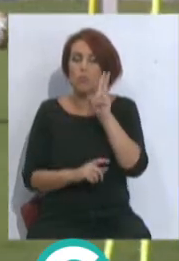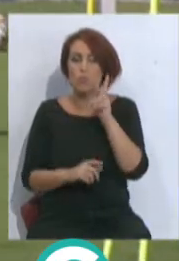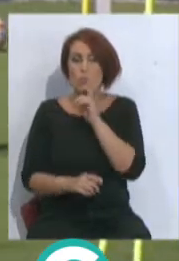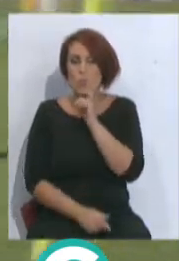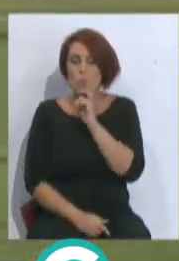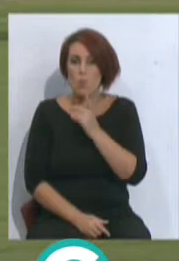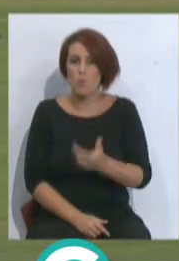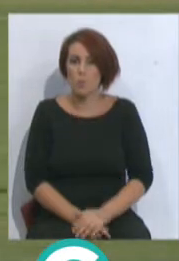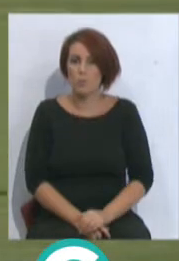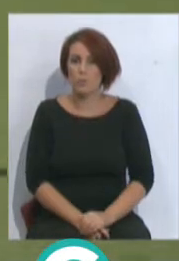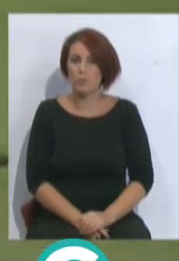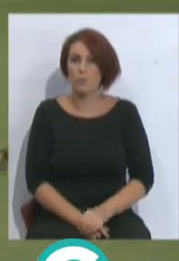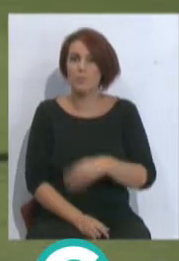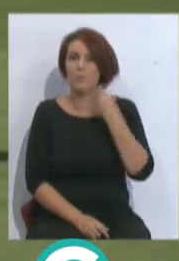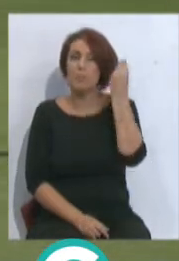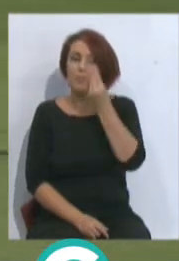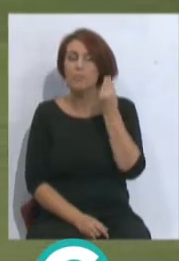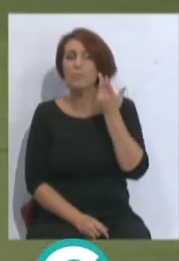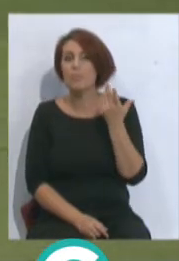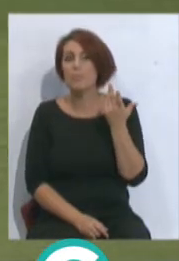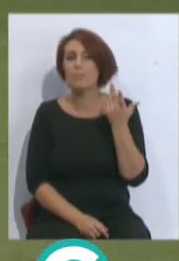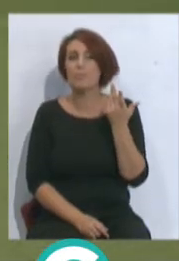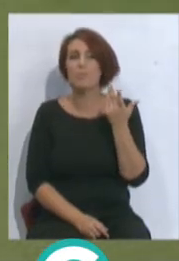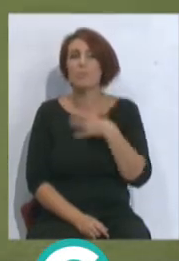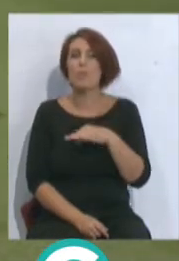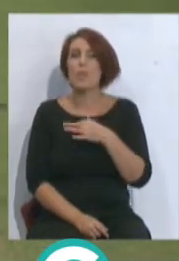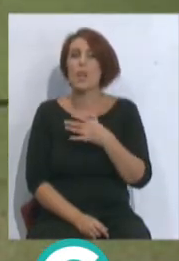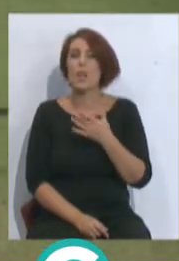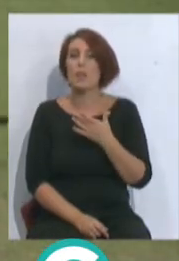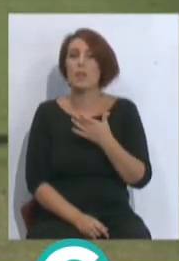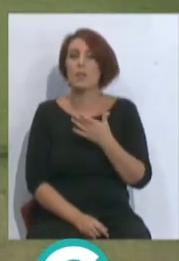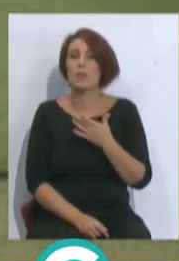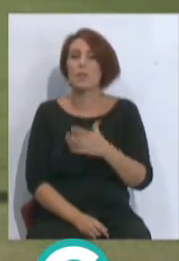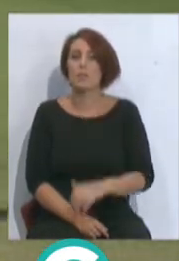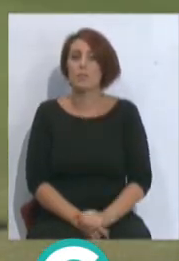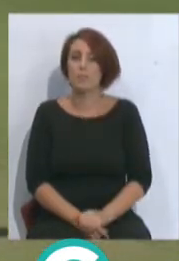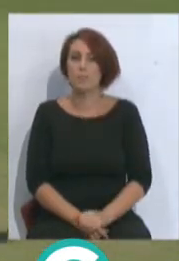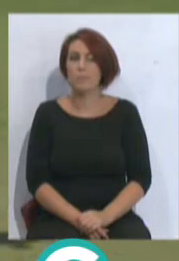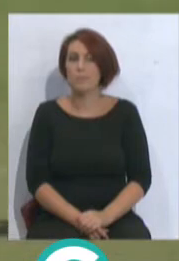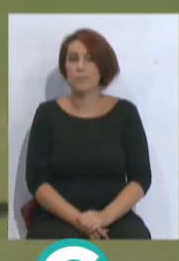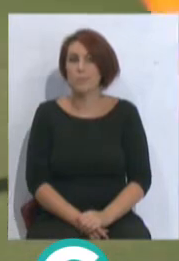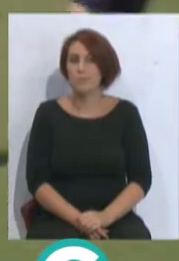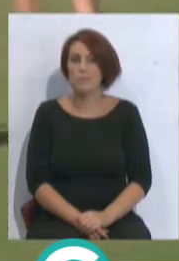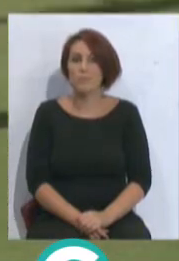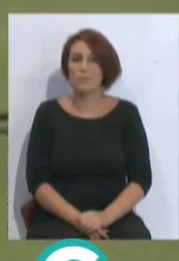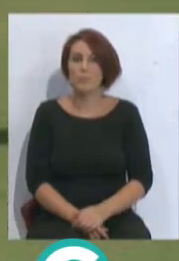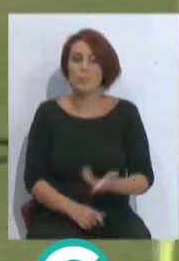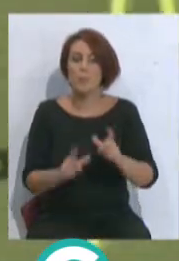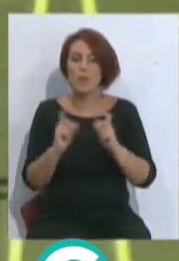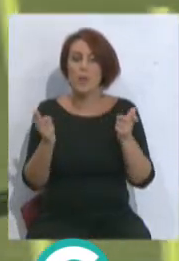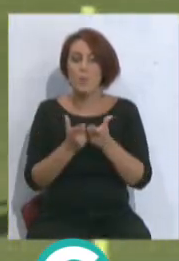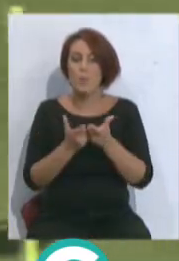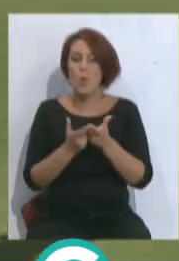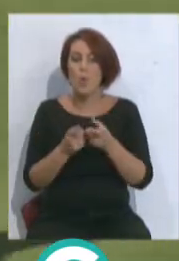Si pensaban que iba a tener mayor, diríamos, un once